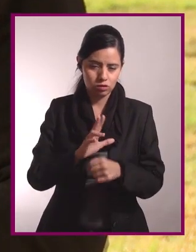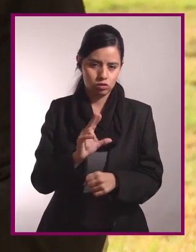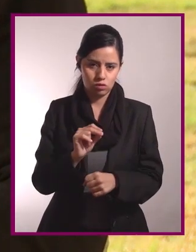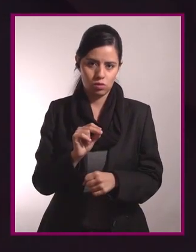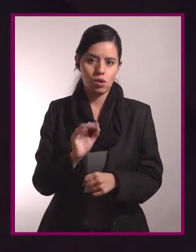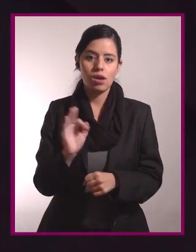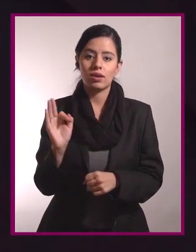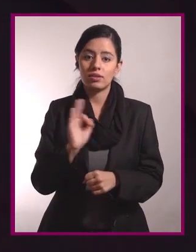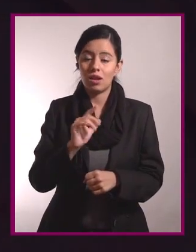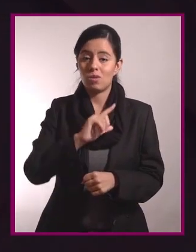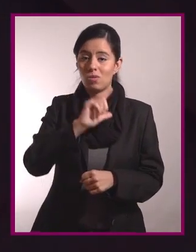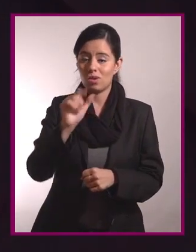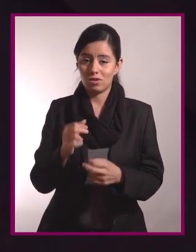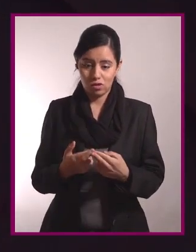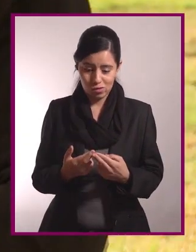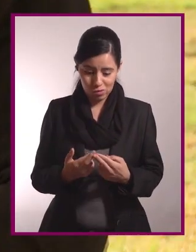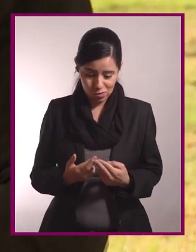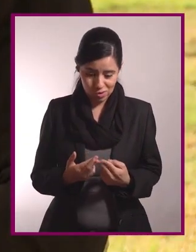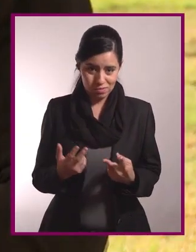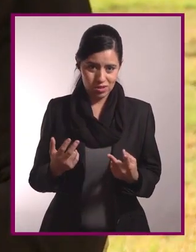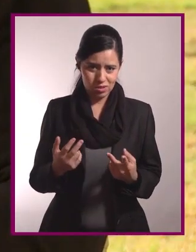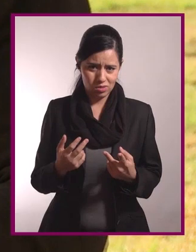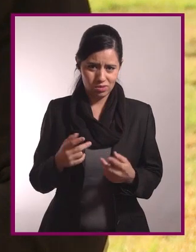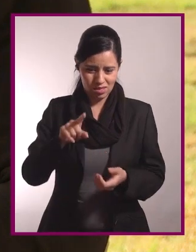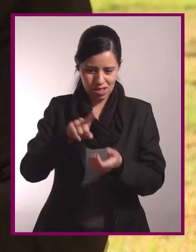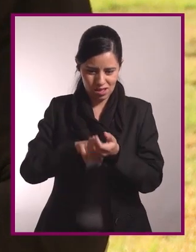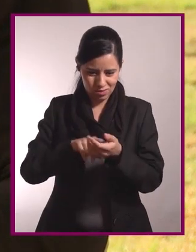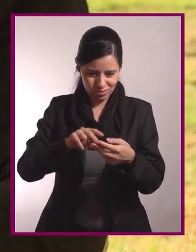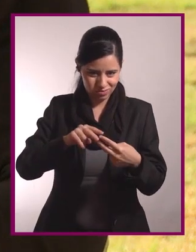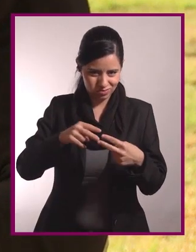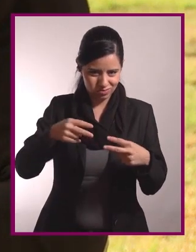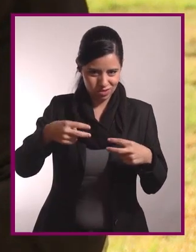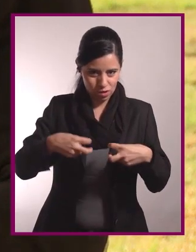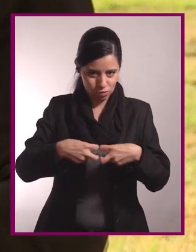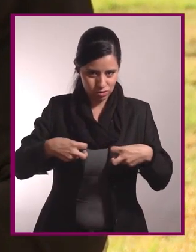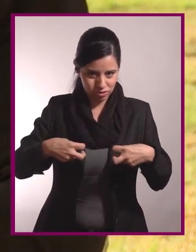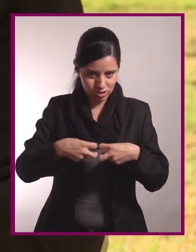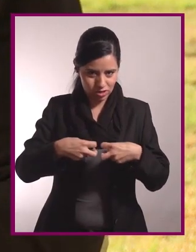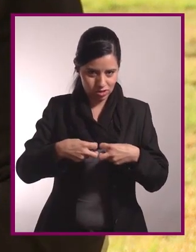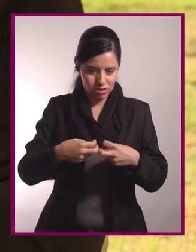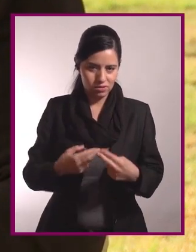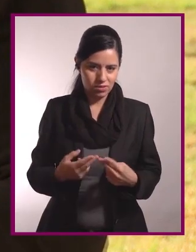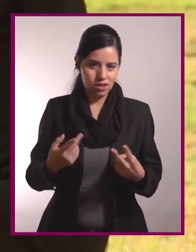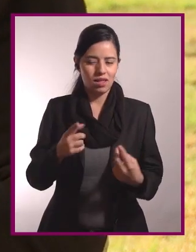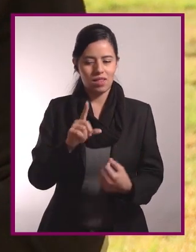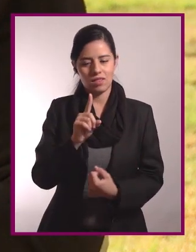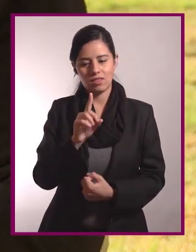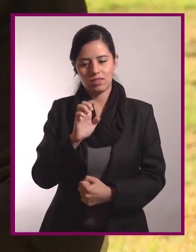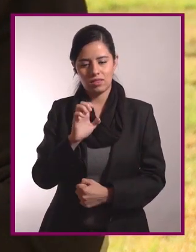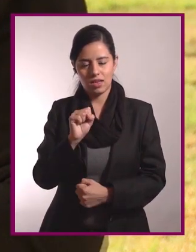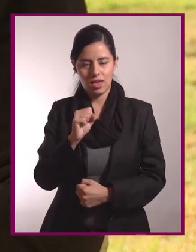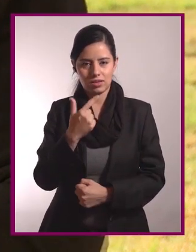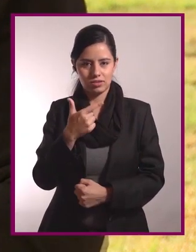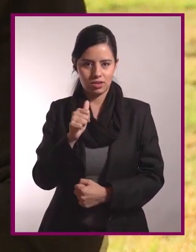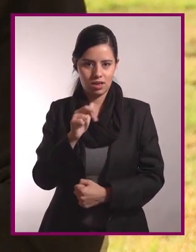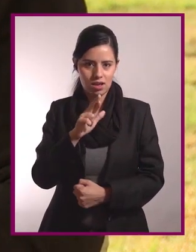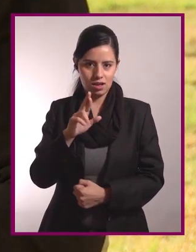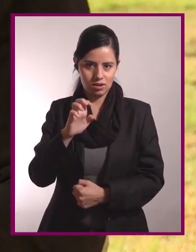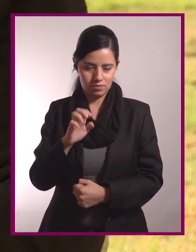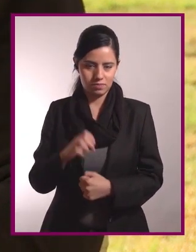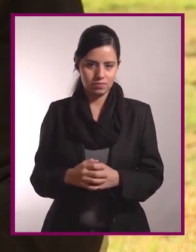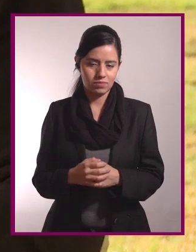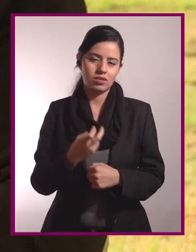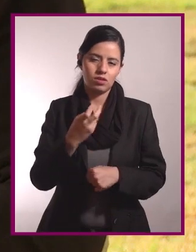sobrecarga o que haya una lesión, que generalmente son rompimientos de fibras musculares, que son